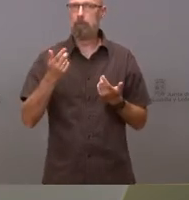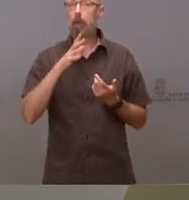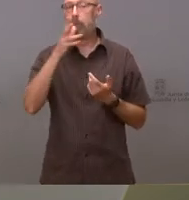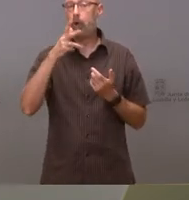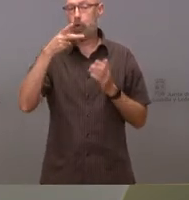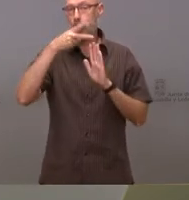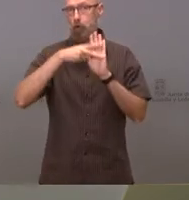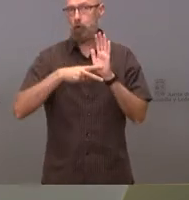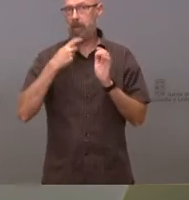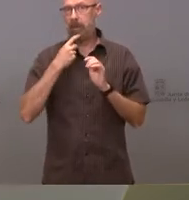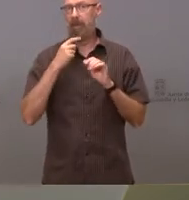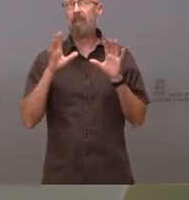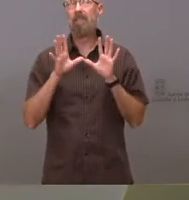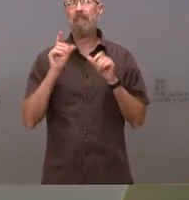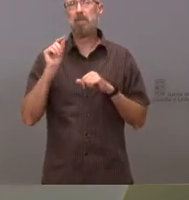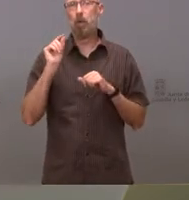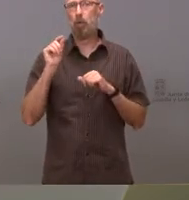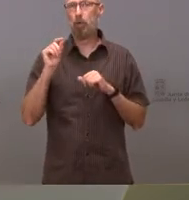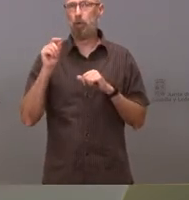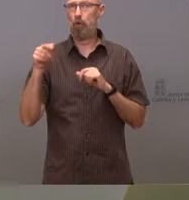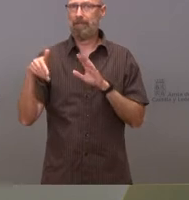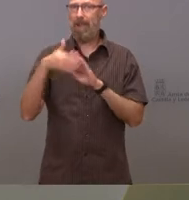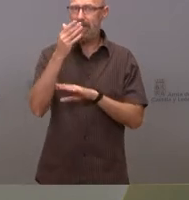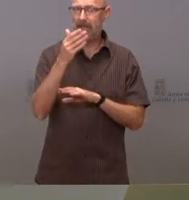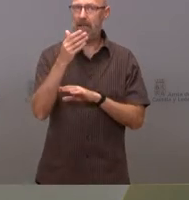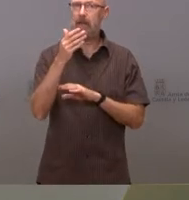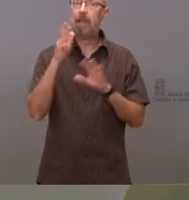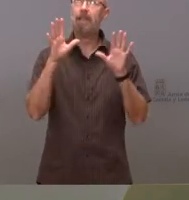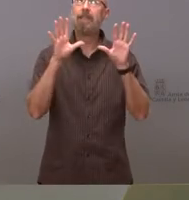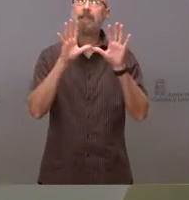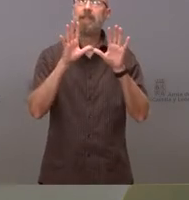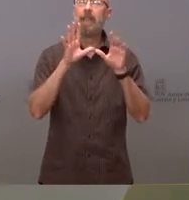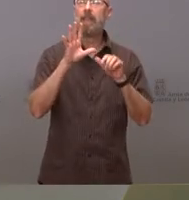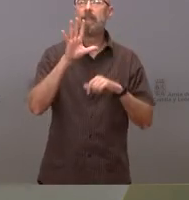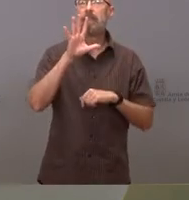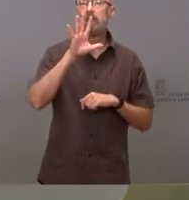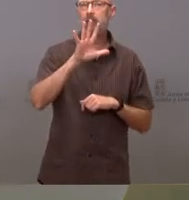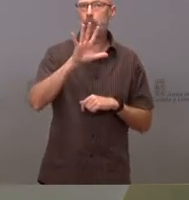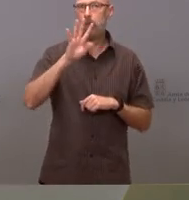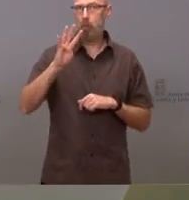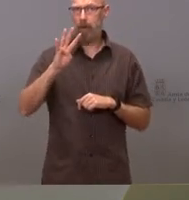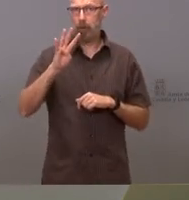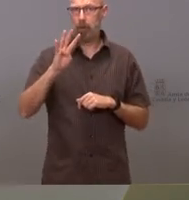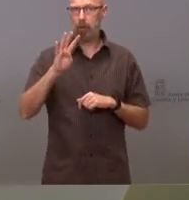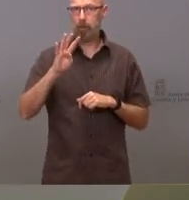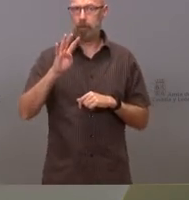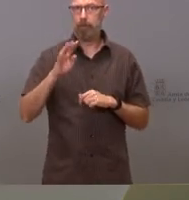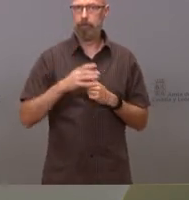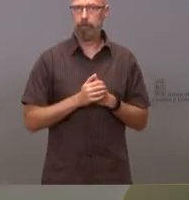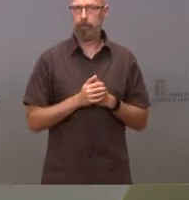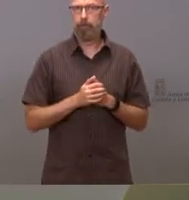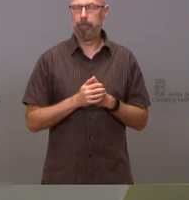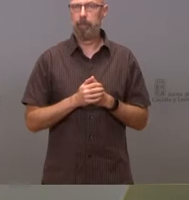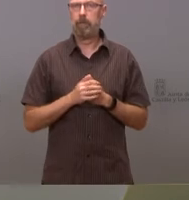aeronáuticas tiene 10 minutos de salida y a las 10 y 54 10 minutos de salida no porque tenga que esperar sino porque el helicóptero no se arranca como un coche